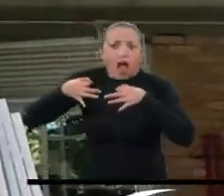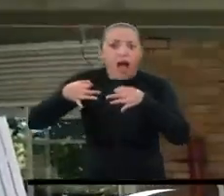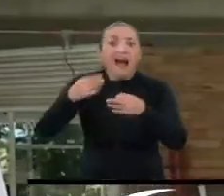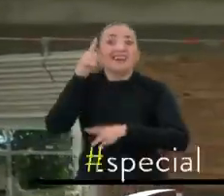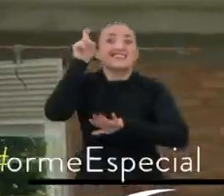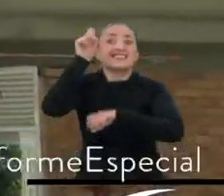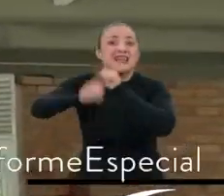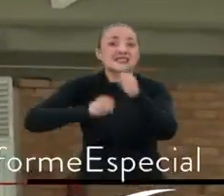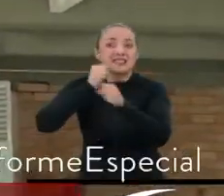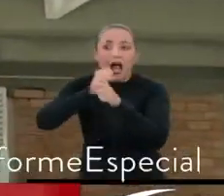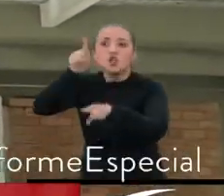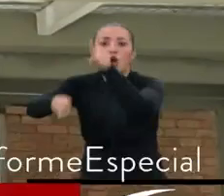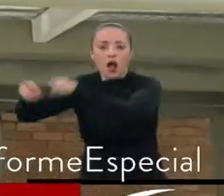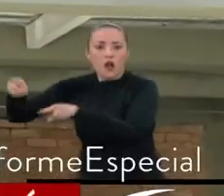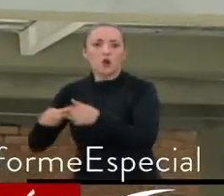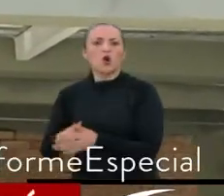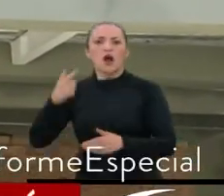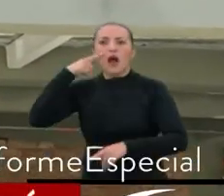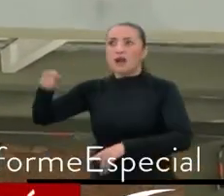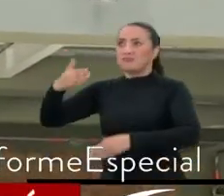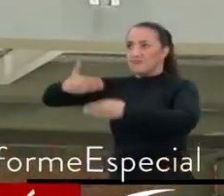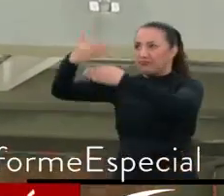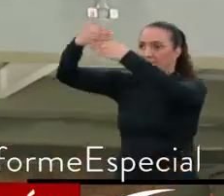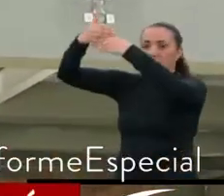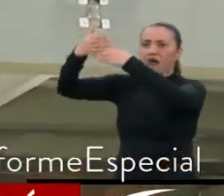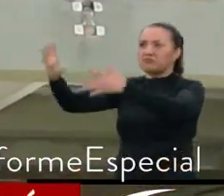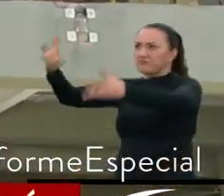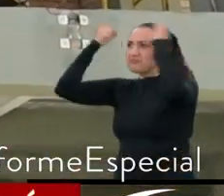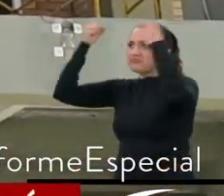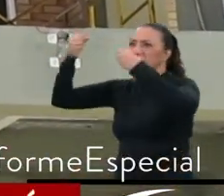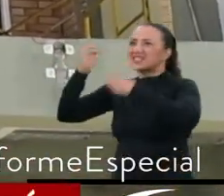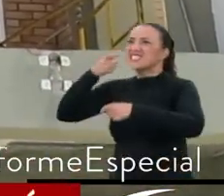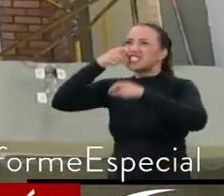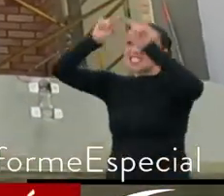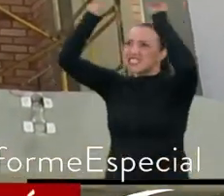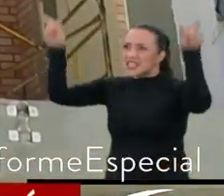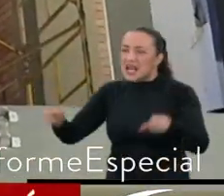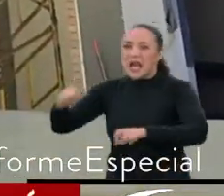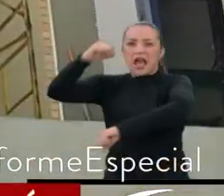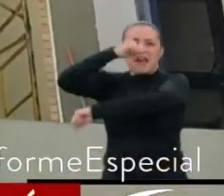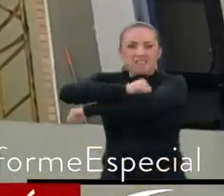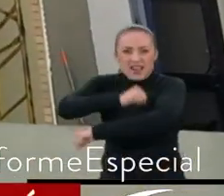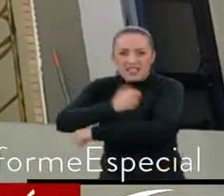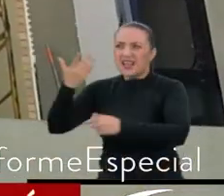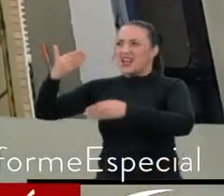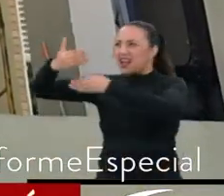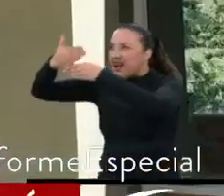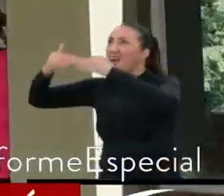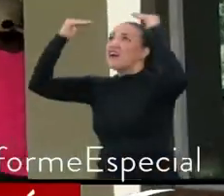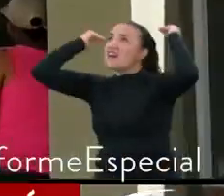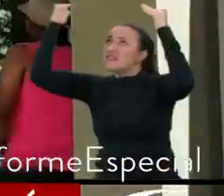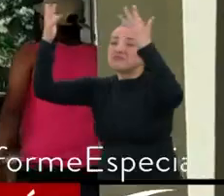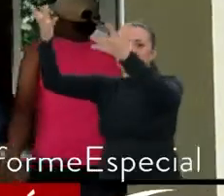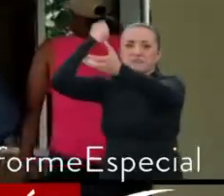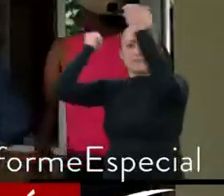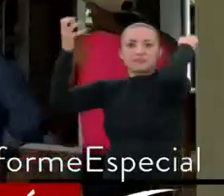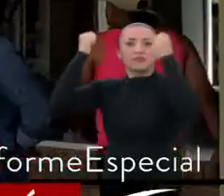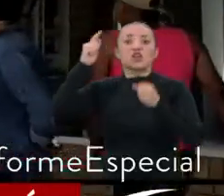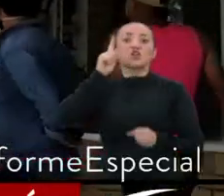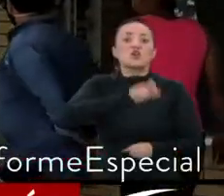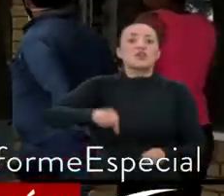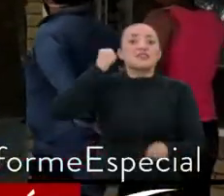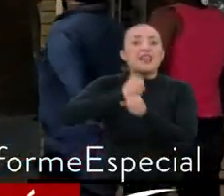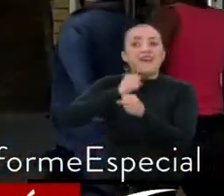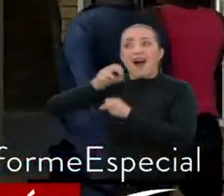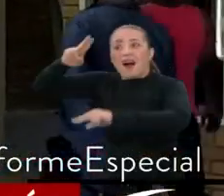Sin techo, puertas, ventanas, barandas y escaleras quedó el recién construido colegio José Antonio Galán de Charalá Santander. Los trabajadores de la obra